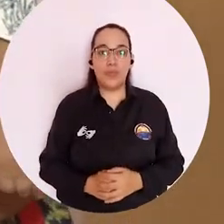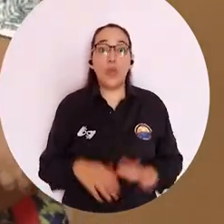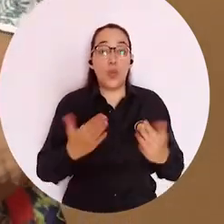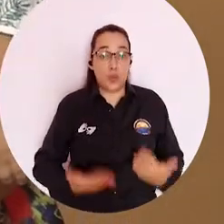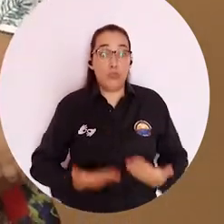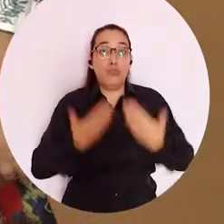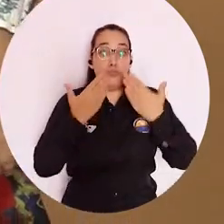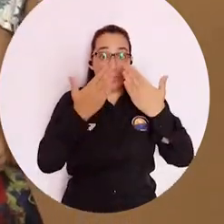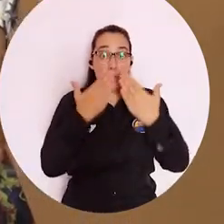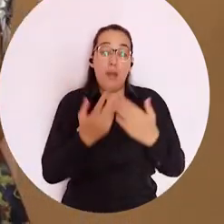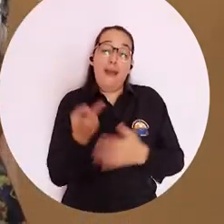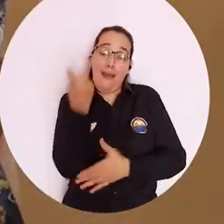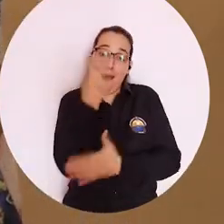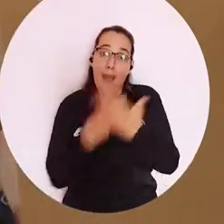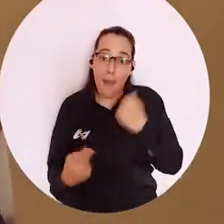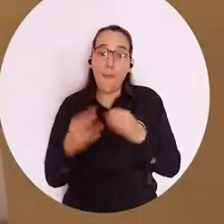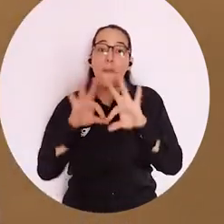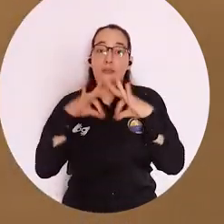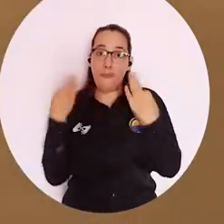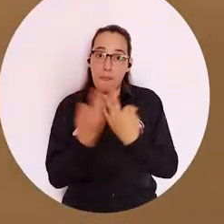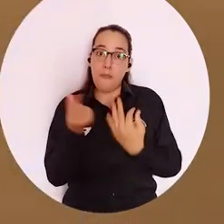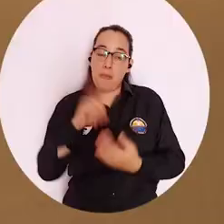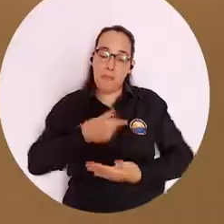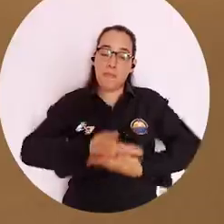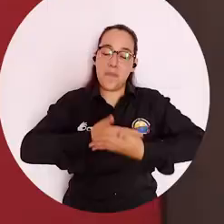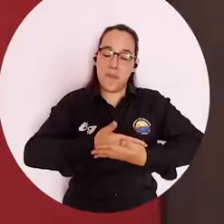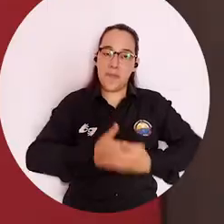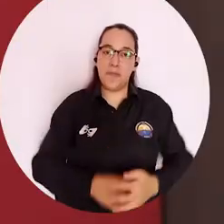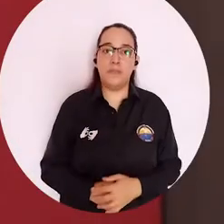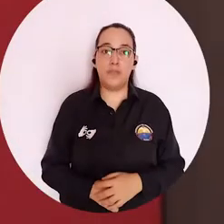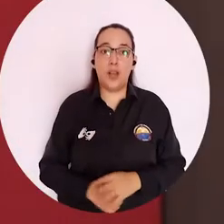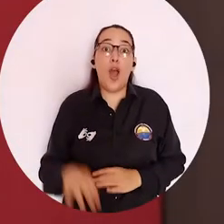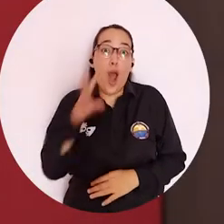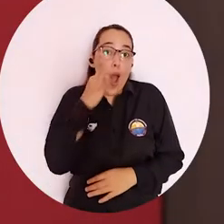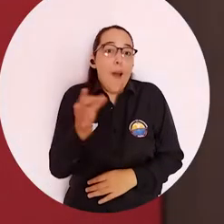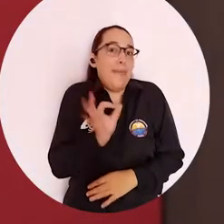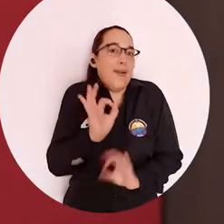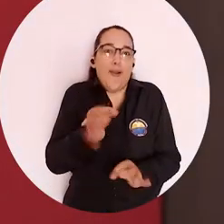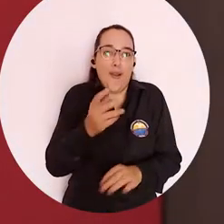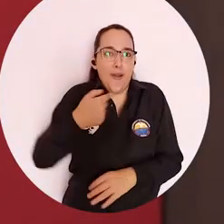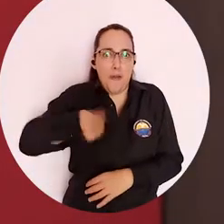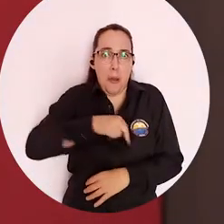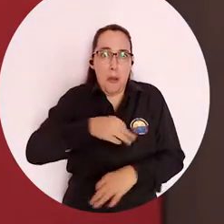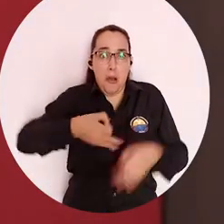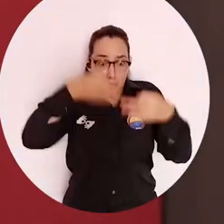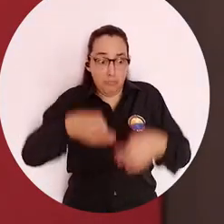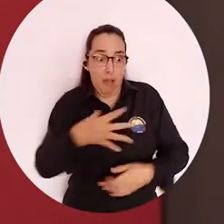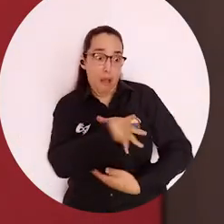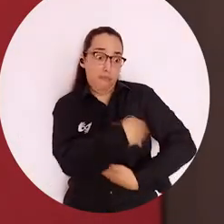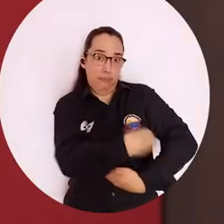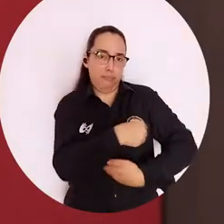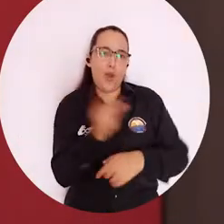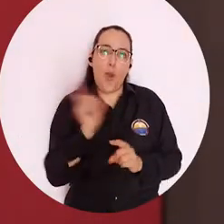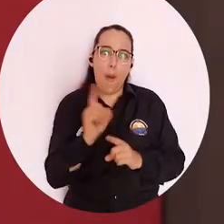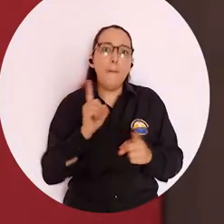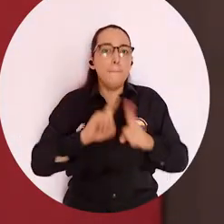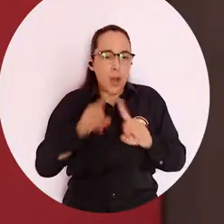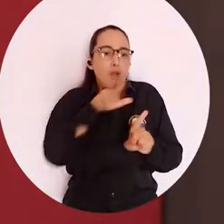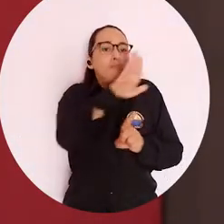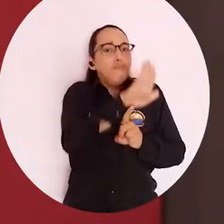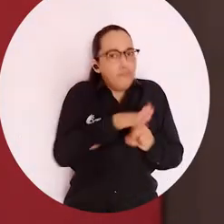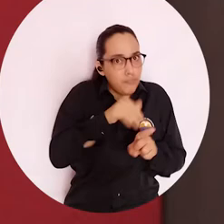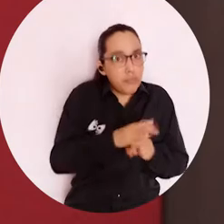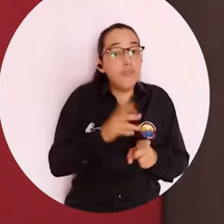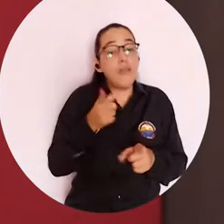va a ser muy beneficioso para ambos, para la familia y para el bebé. Y seguramente los hombres no podemos amamantar literalmente pero sí afectivamente